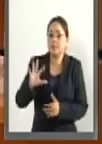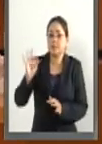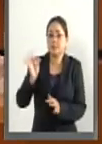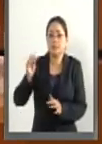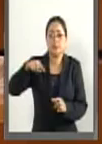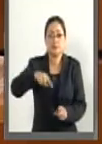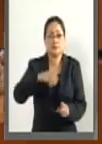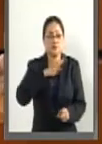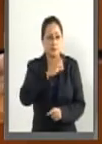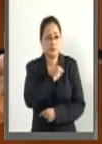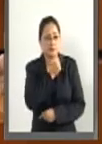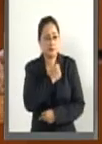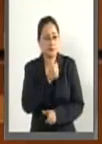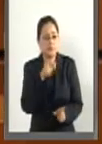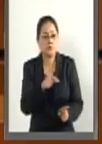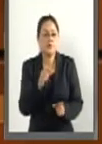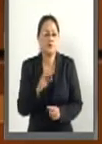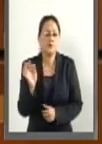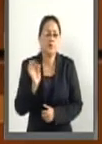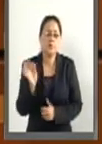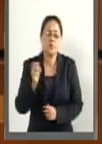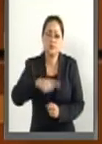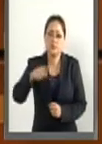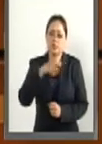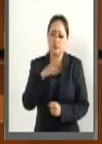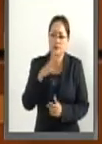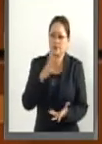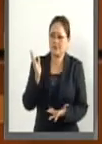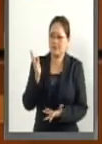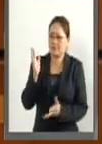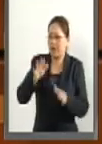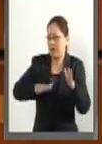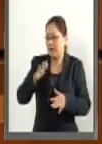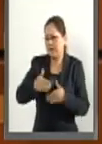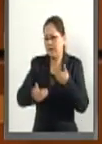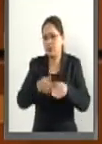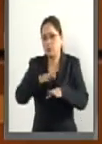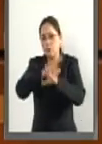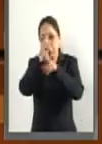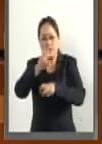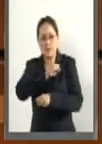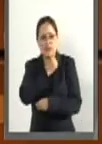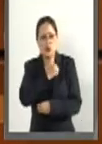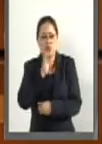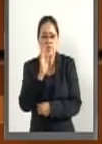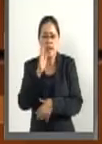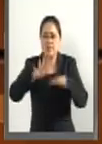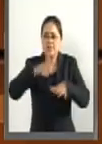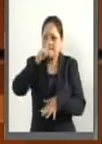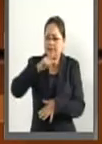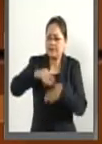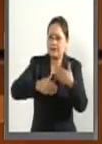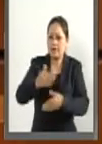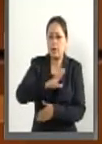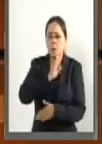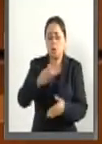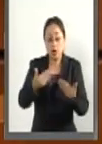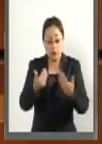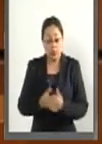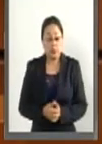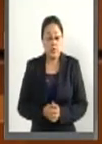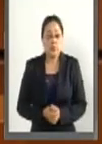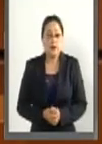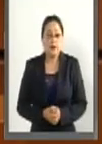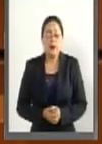pues muchas veces cuesta vidas. Y una de ellas es justamente tanto